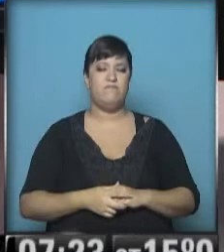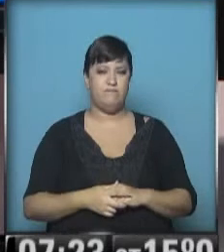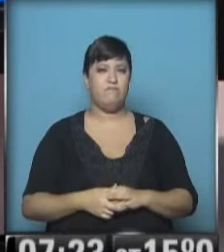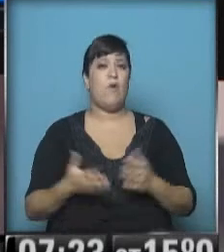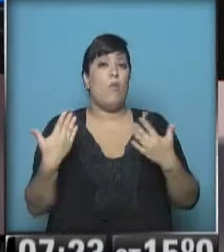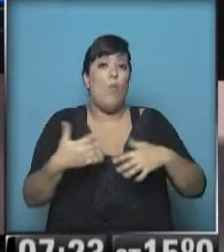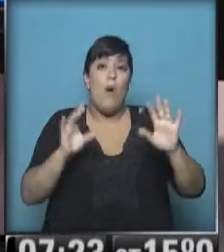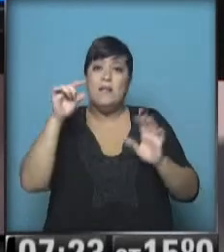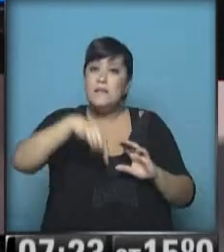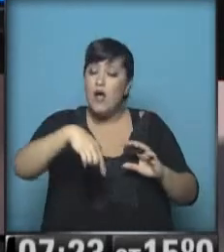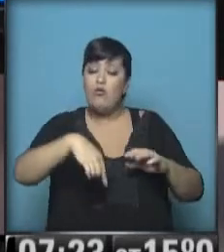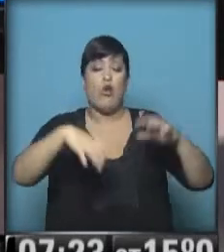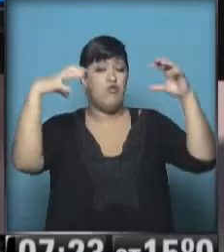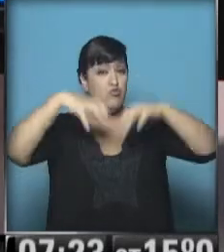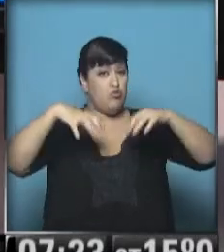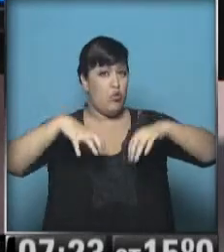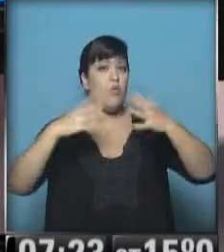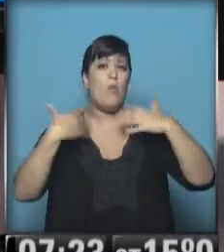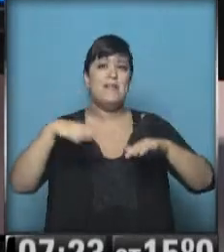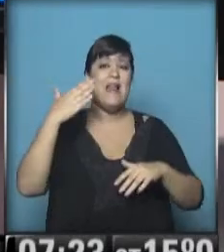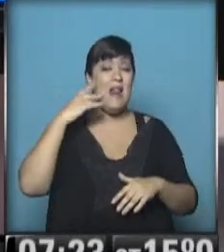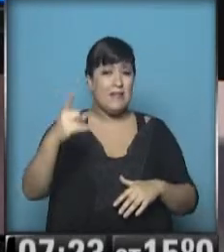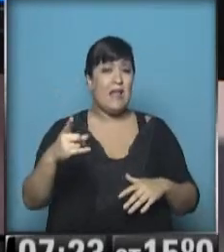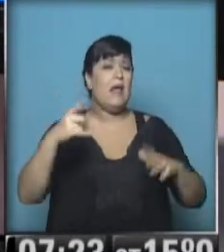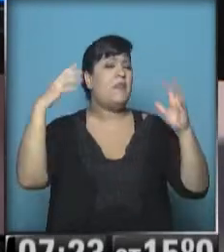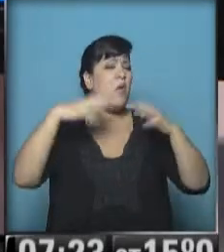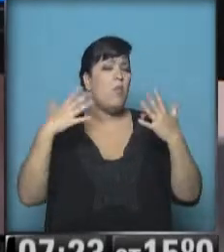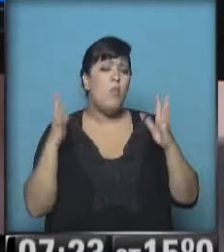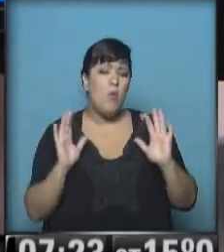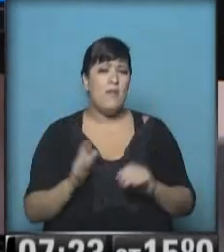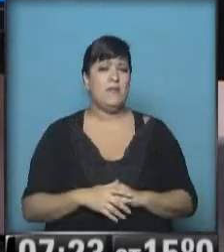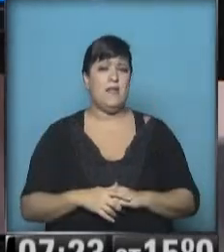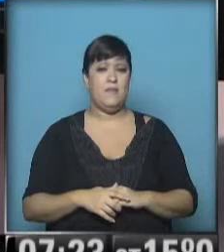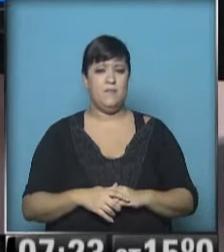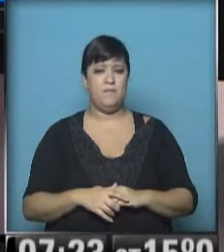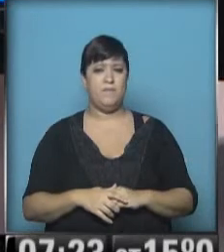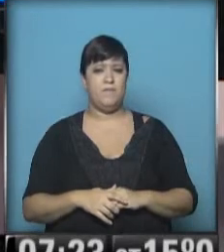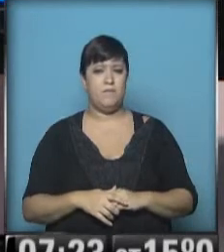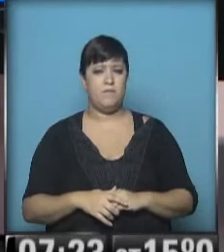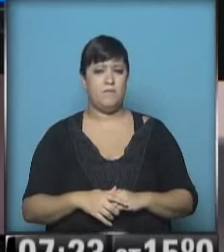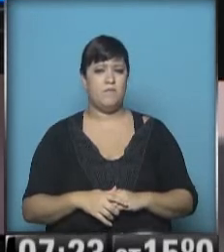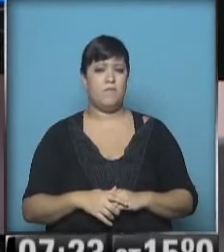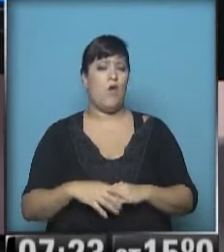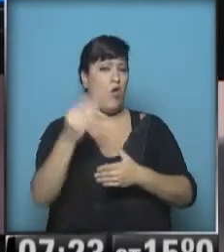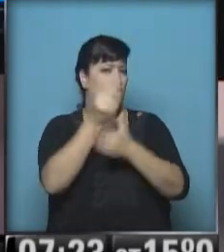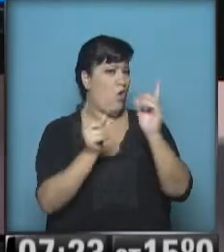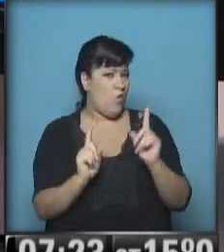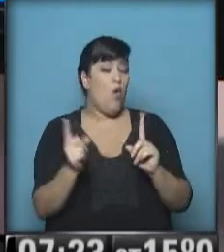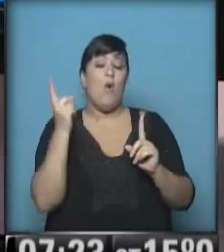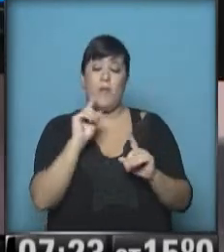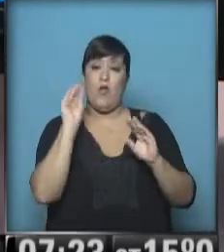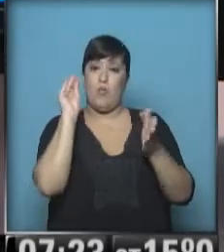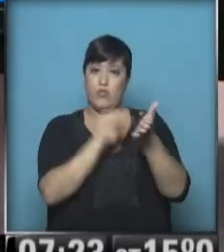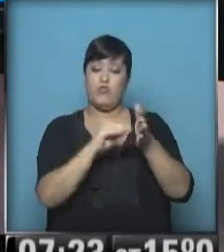existe la probabilidad de algún chaparroncito hacia la tarde. Tan chiquita es la probabilidad que ni lo dibujé, pero puse los nubarrones.